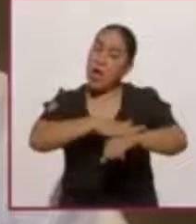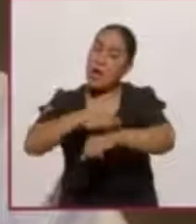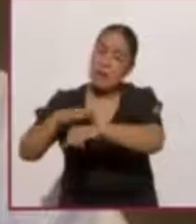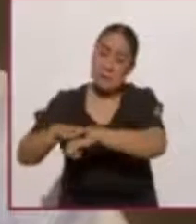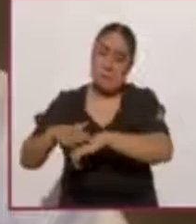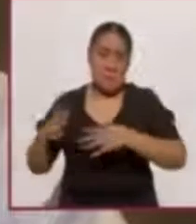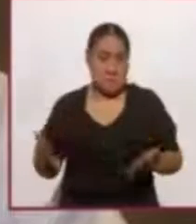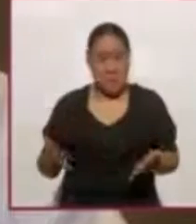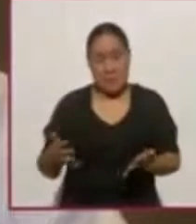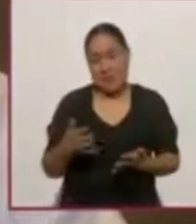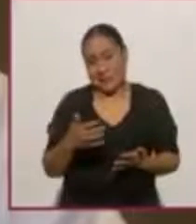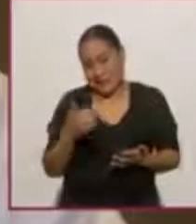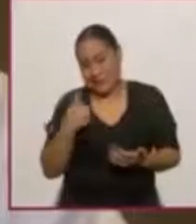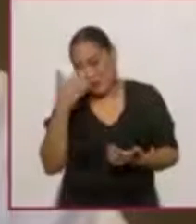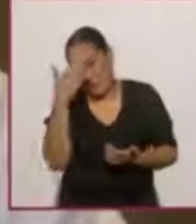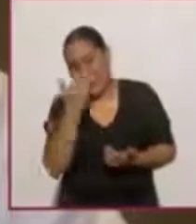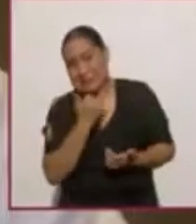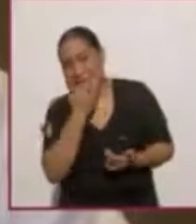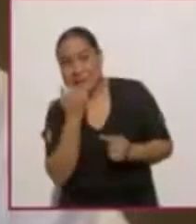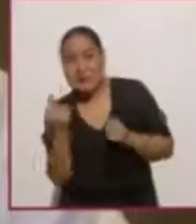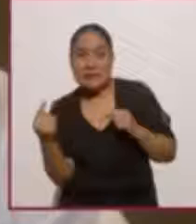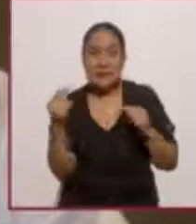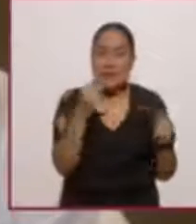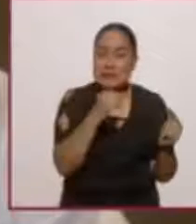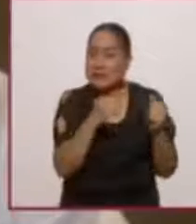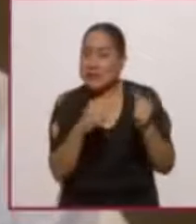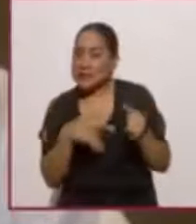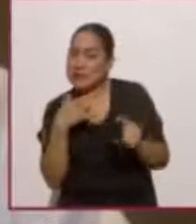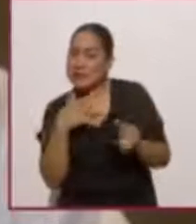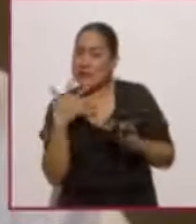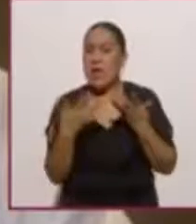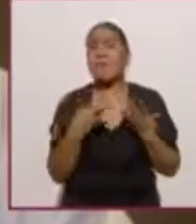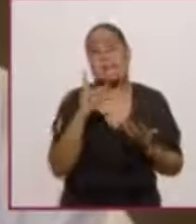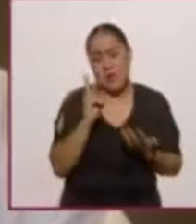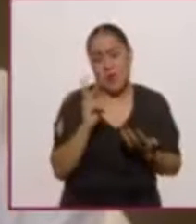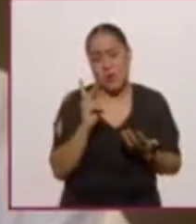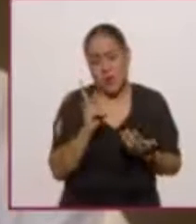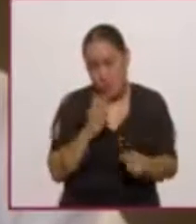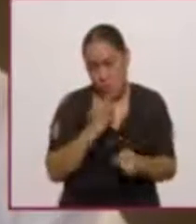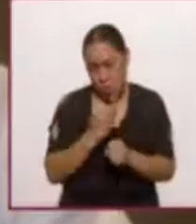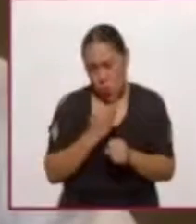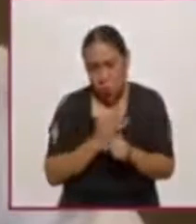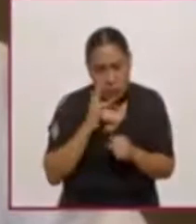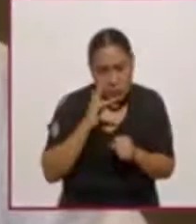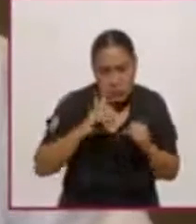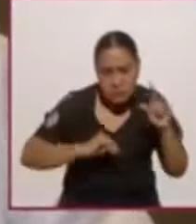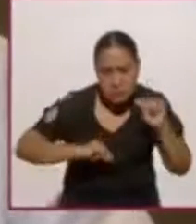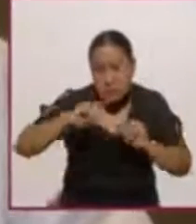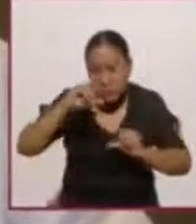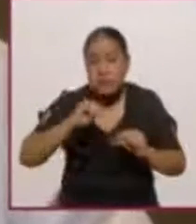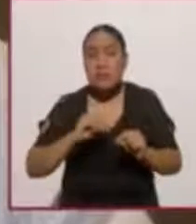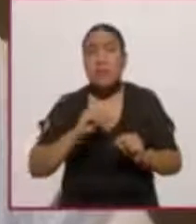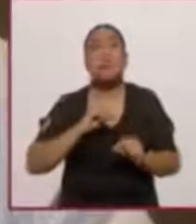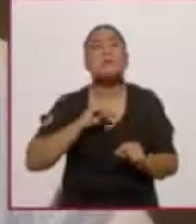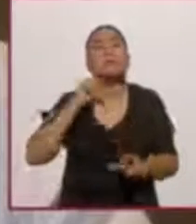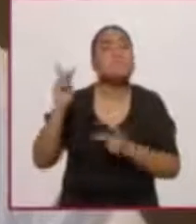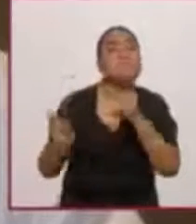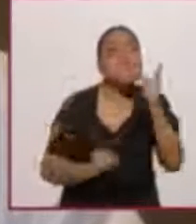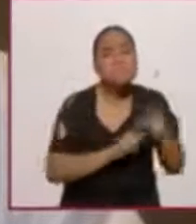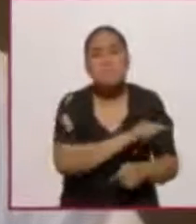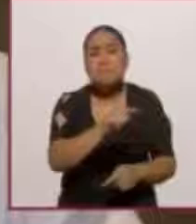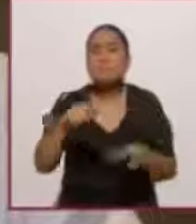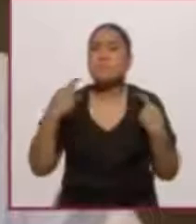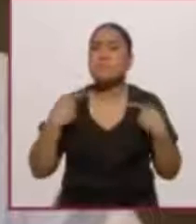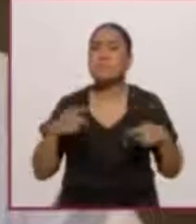relativamente polémica, pero creo que, como verás en estos gráficos, la opinión pública creo que está